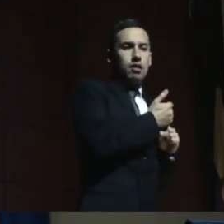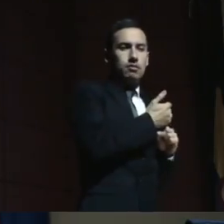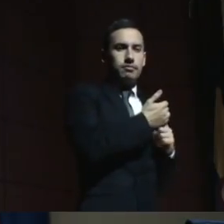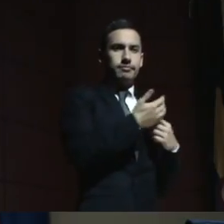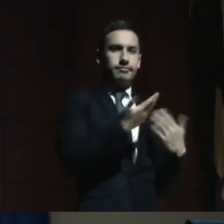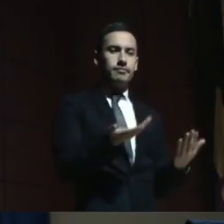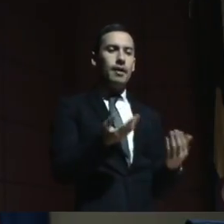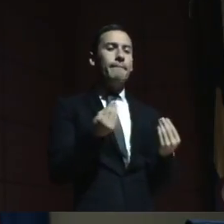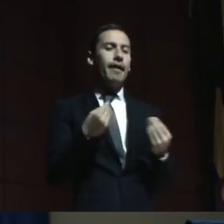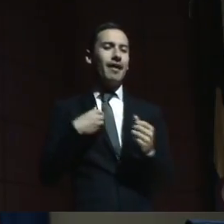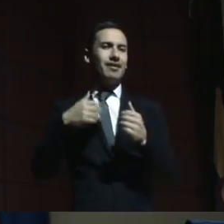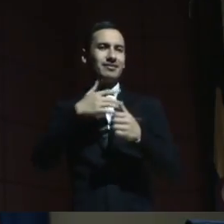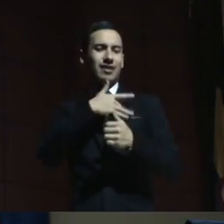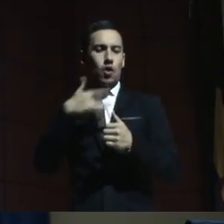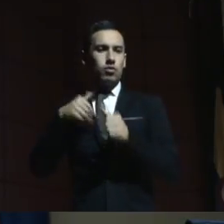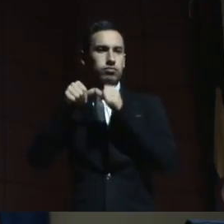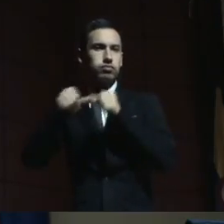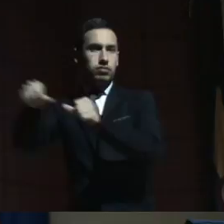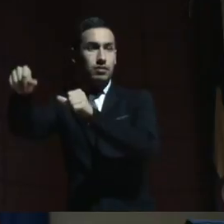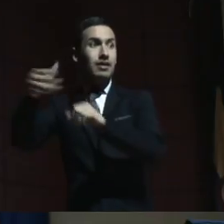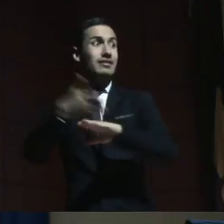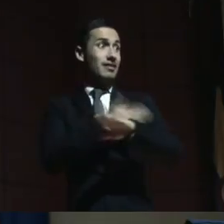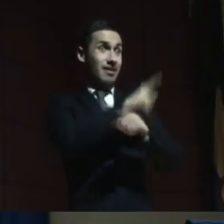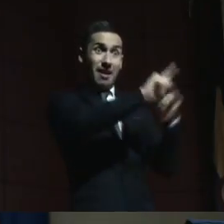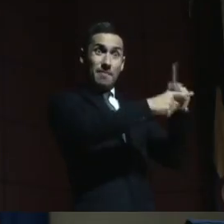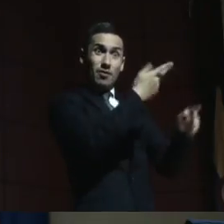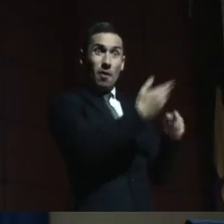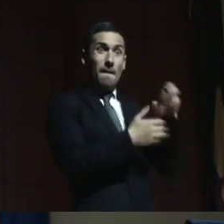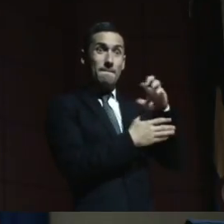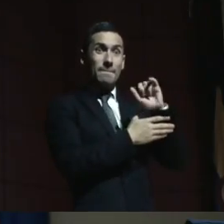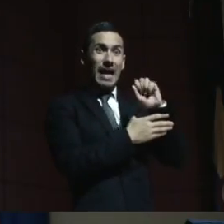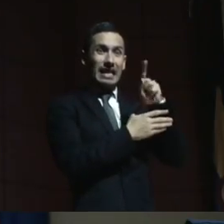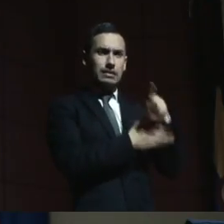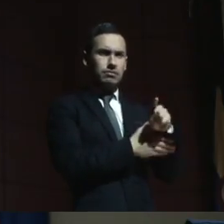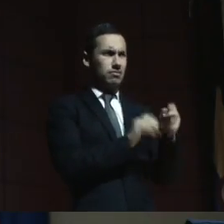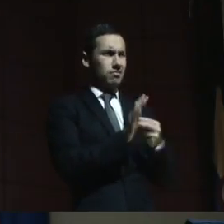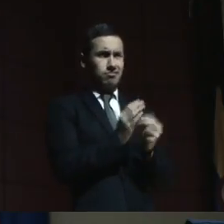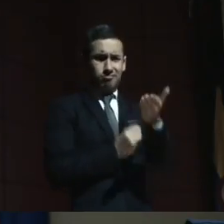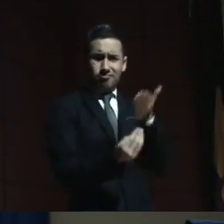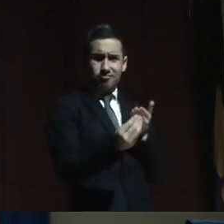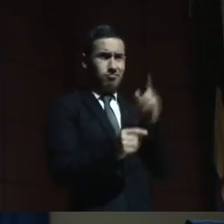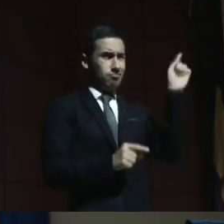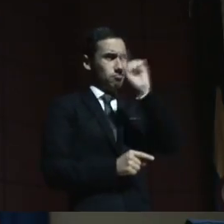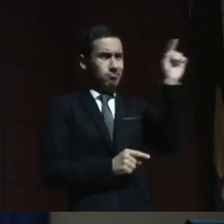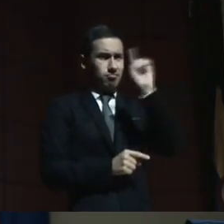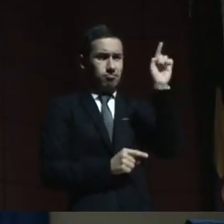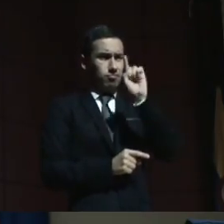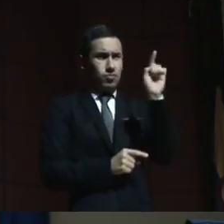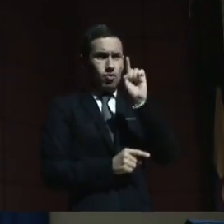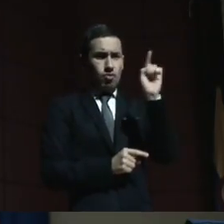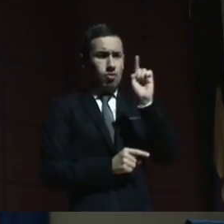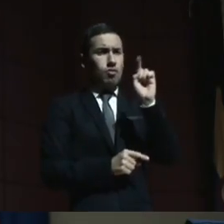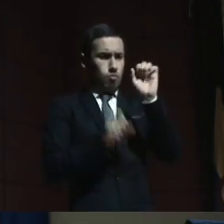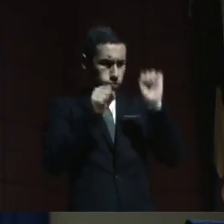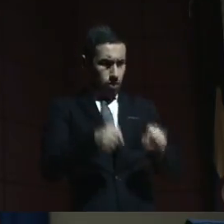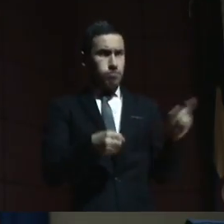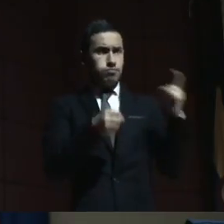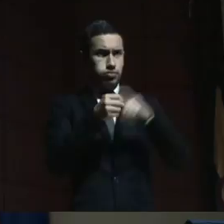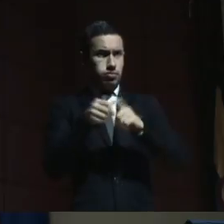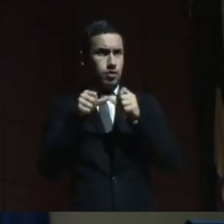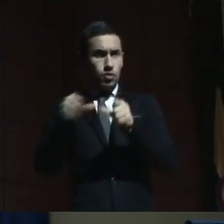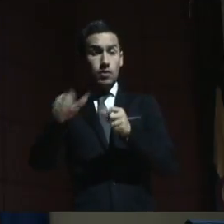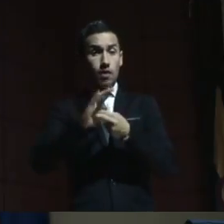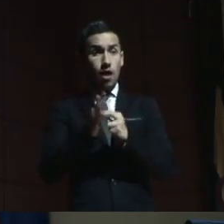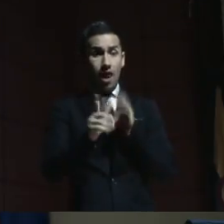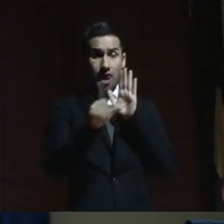de país nos han explicado que esos no son requisitos que las familias tienen que cumplir, ¿sí? Porque no